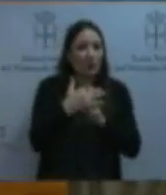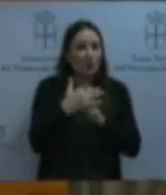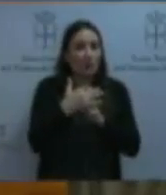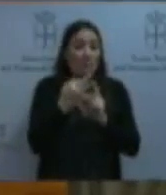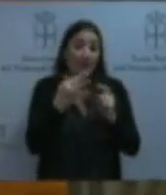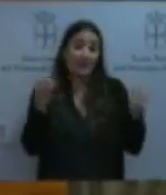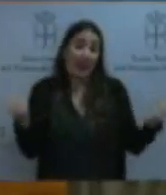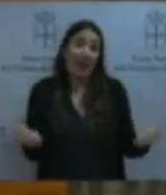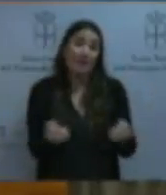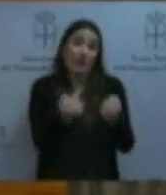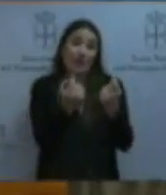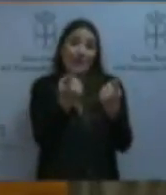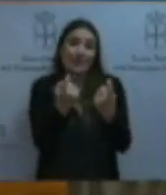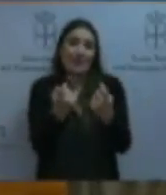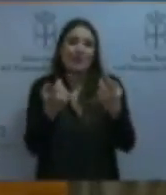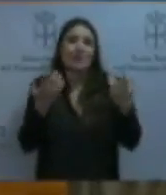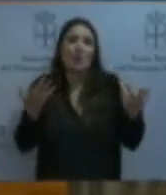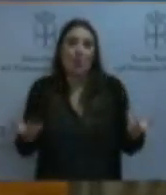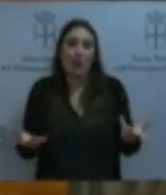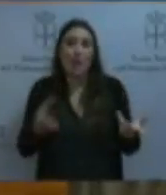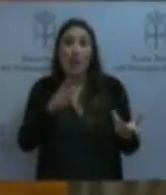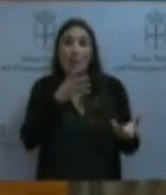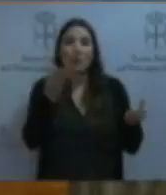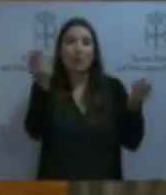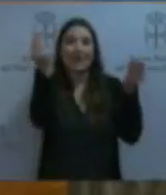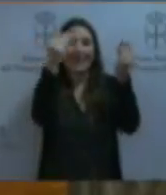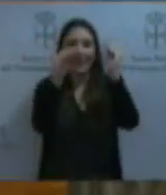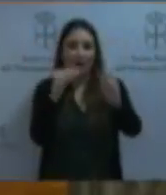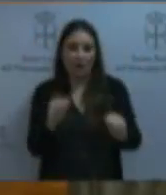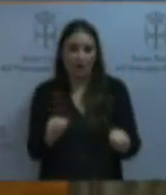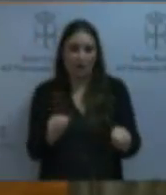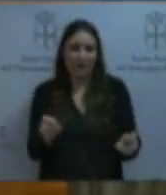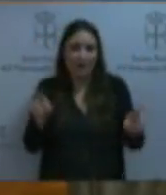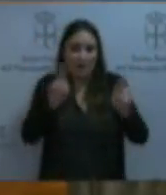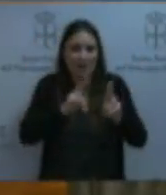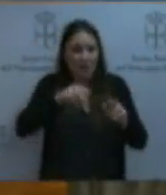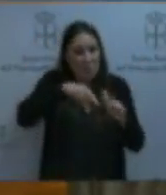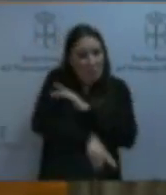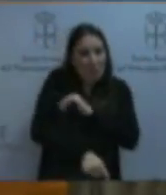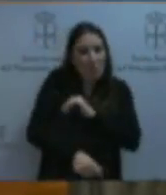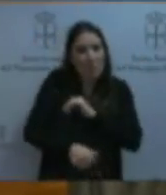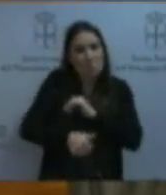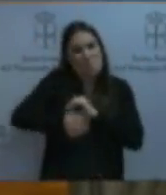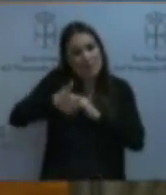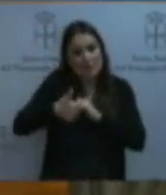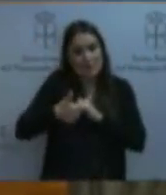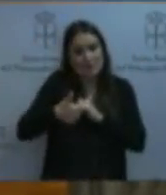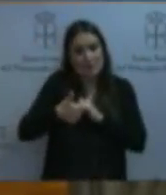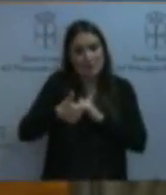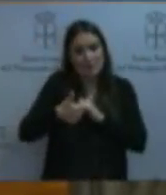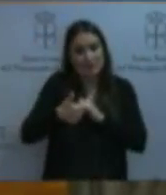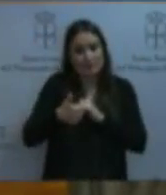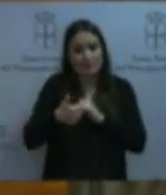a llevar a cabo en los mismos para cometer una reparación un poco más intensa, que vaya un poco más allá, en más